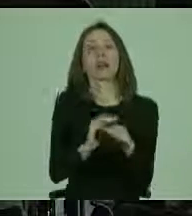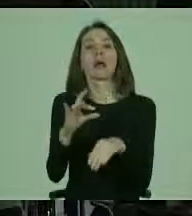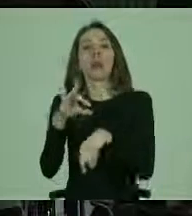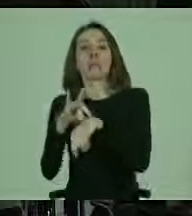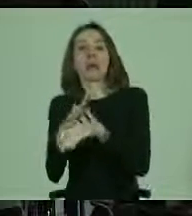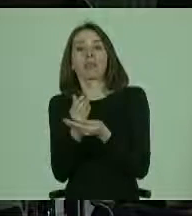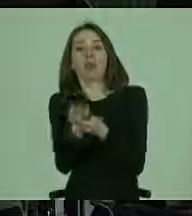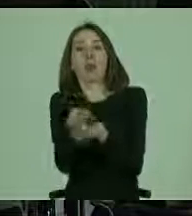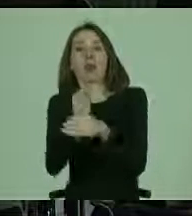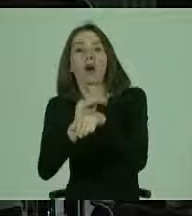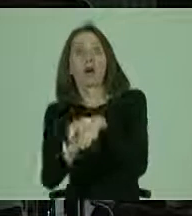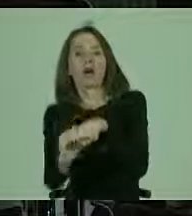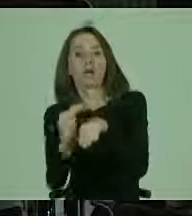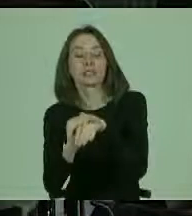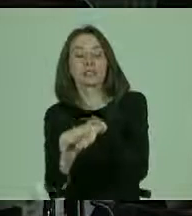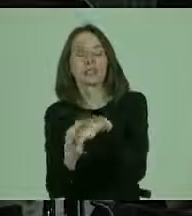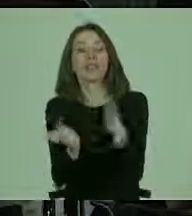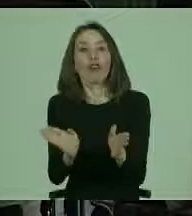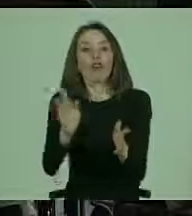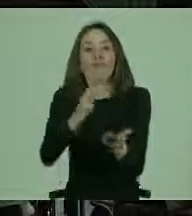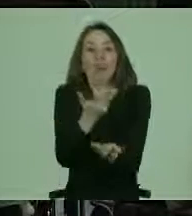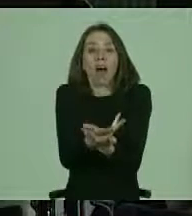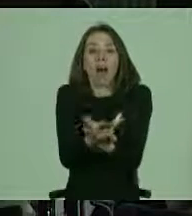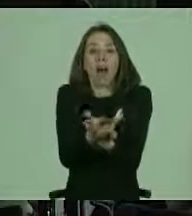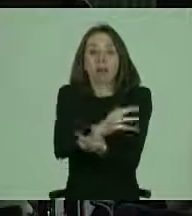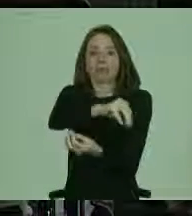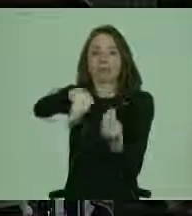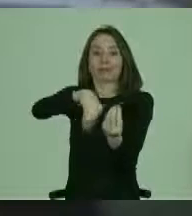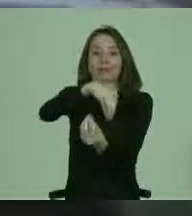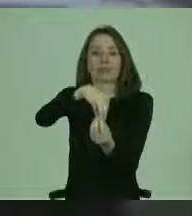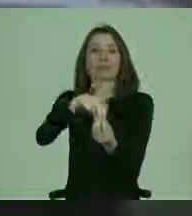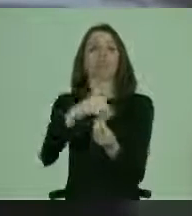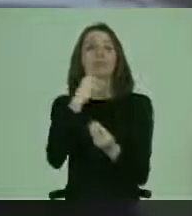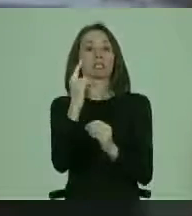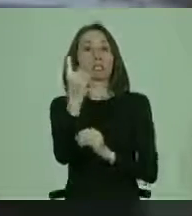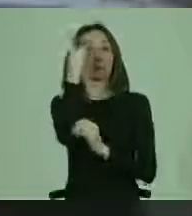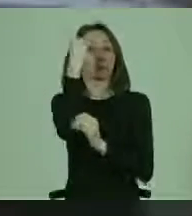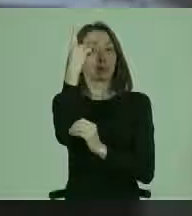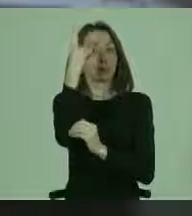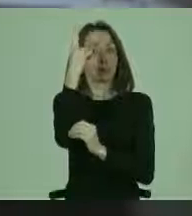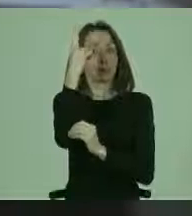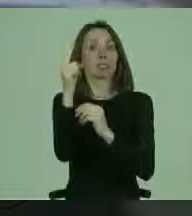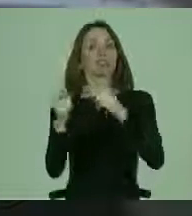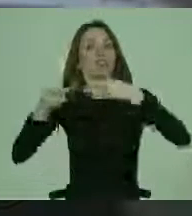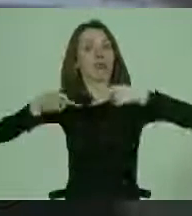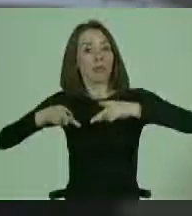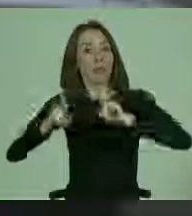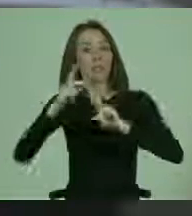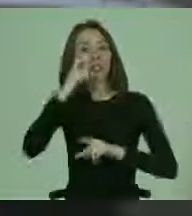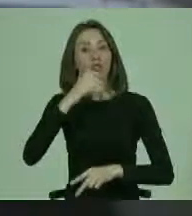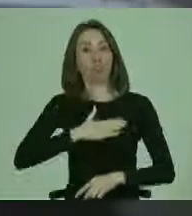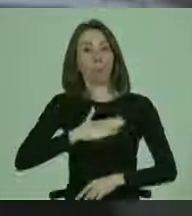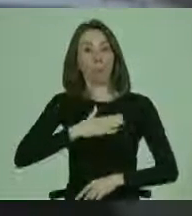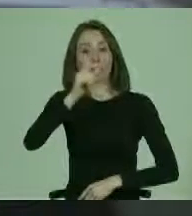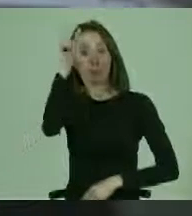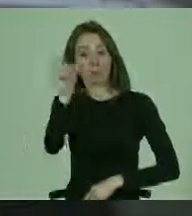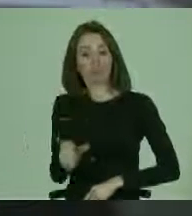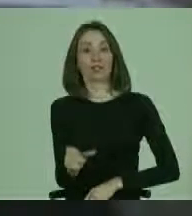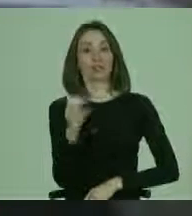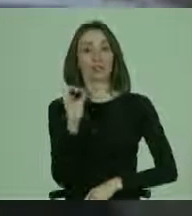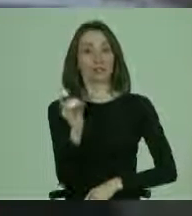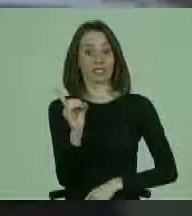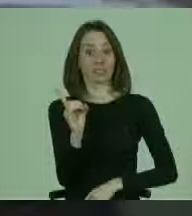-asistencialistas, y por lo tanto, cuando hoy día hablamos de la prerrogativa de los derechos humanos de las personas con